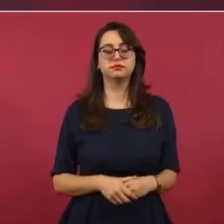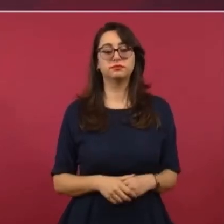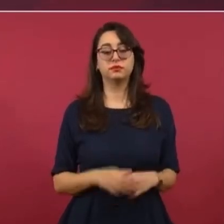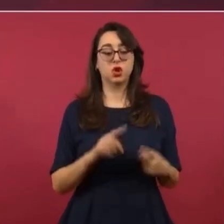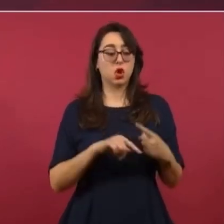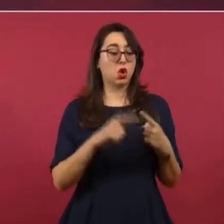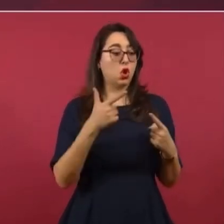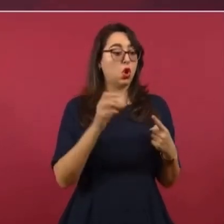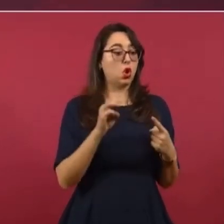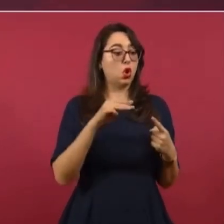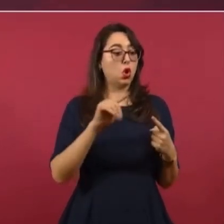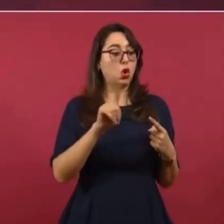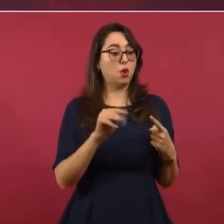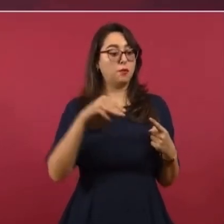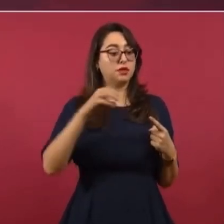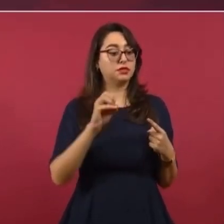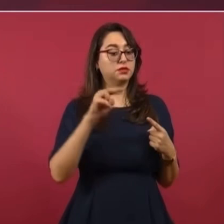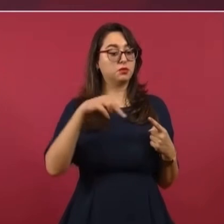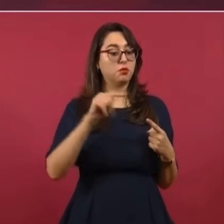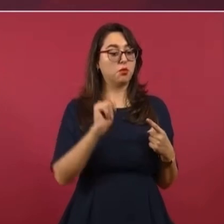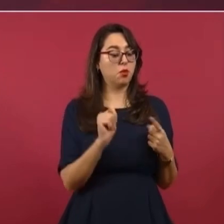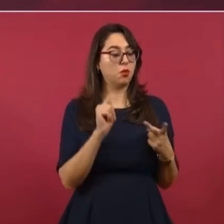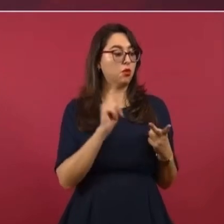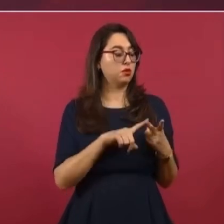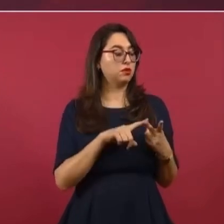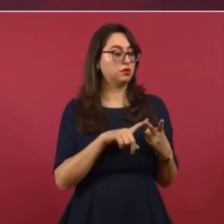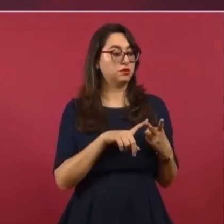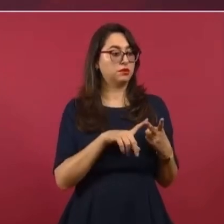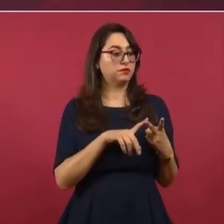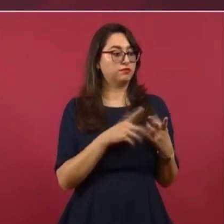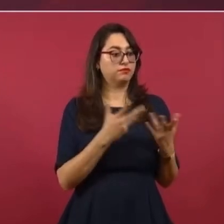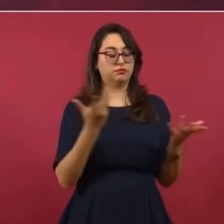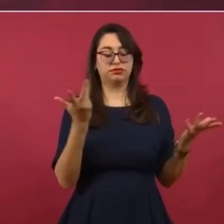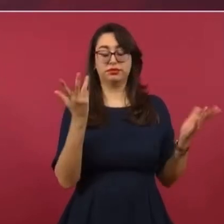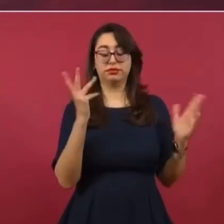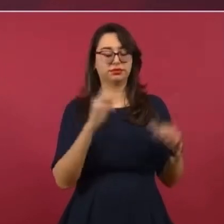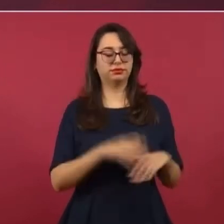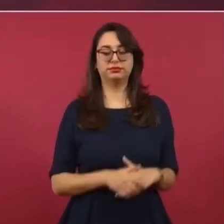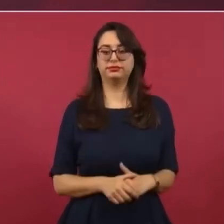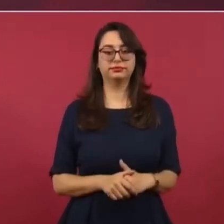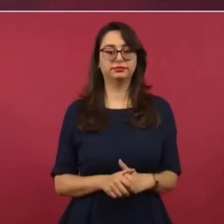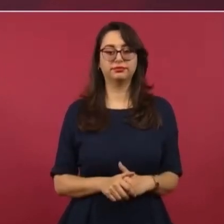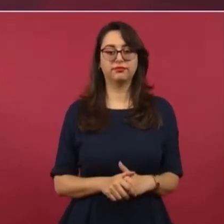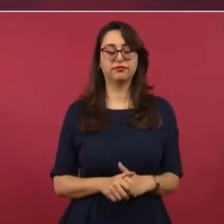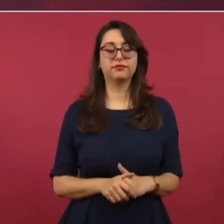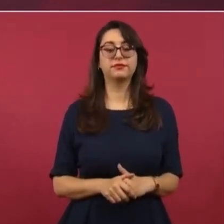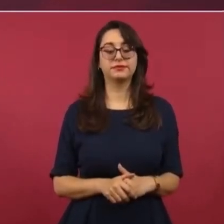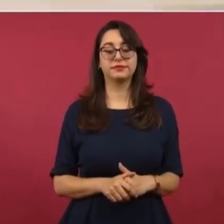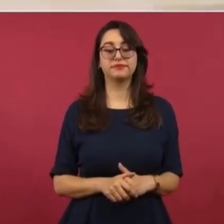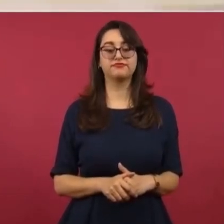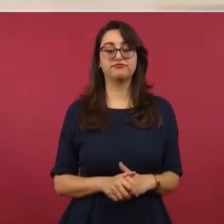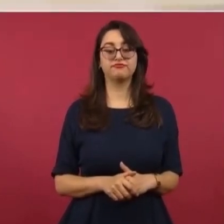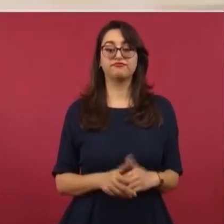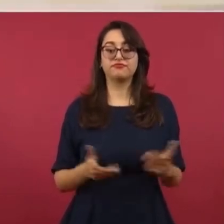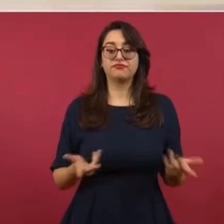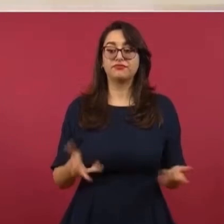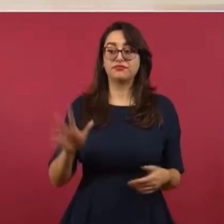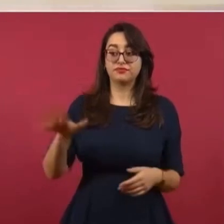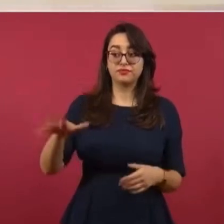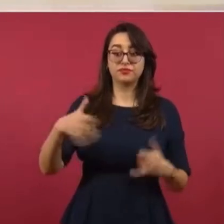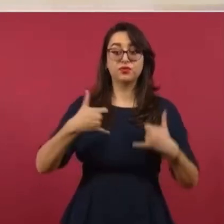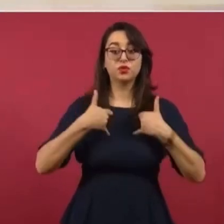Gómez Món, hubo una época, y eso para los jóvenes, ojalá y se